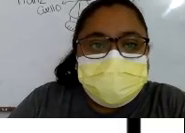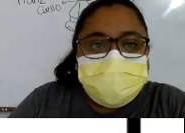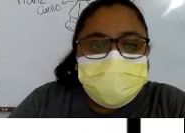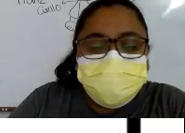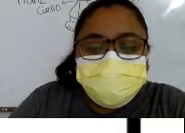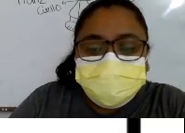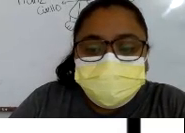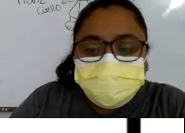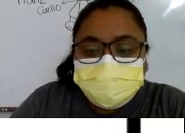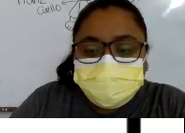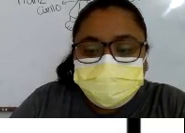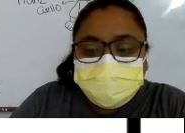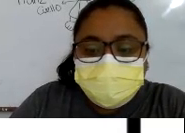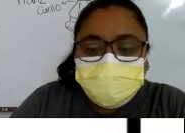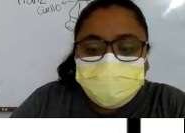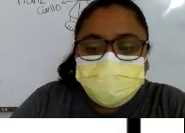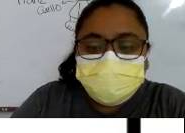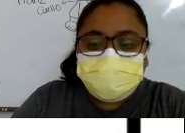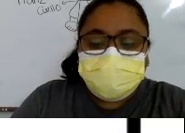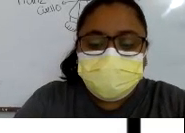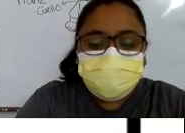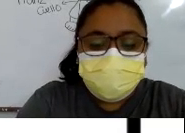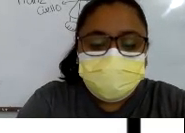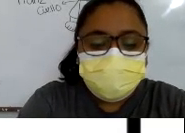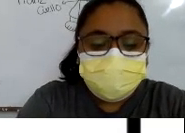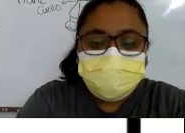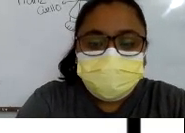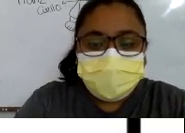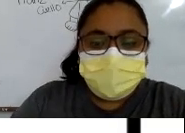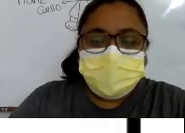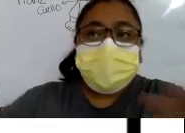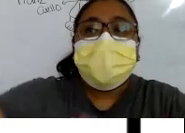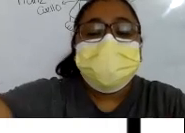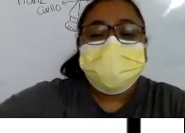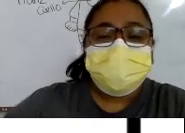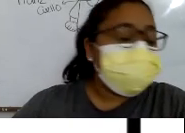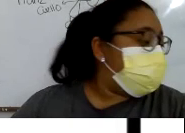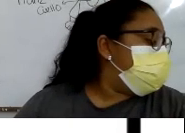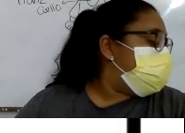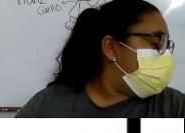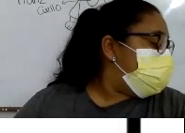Pierna ¿Me vieron Qué bonito Está quedando? Voy